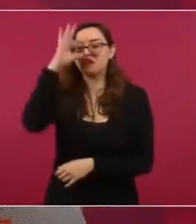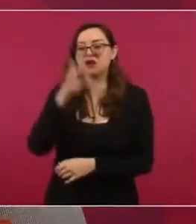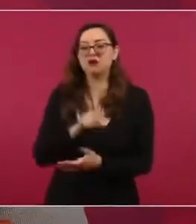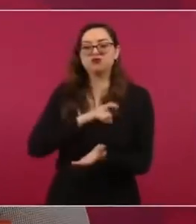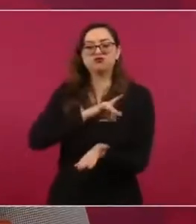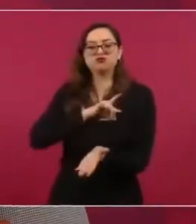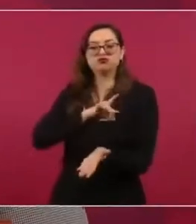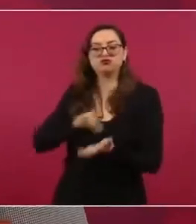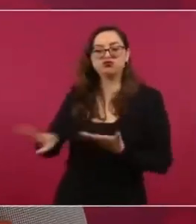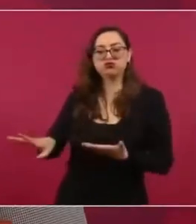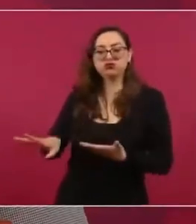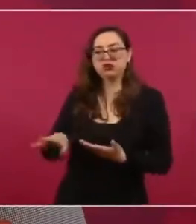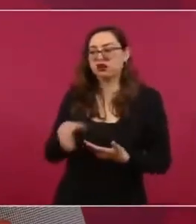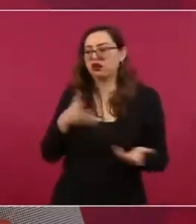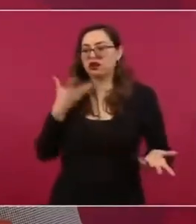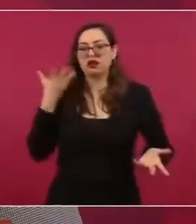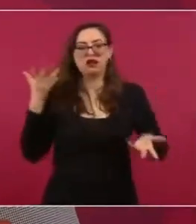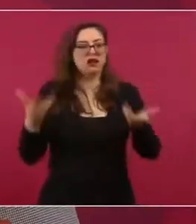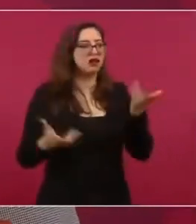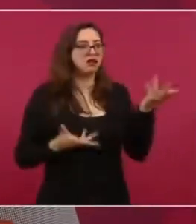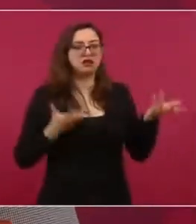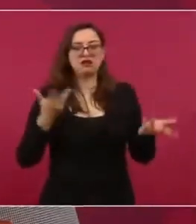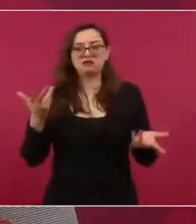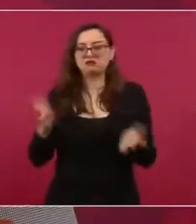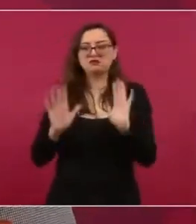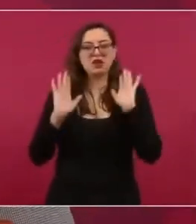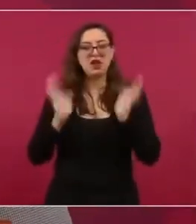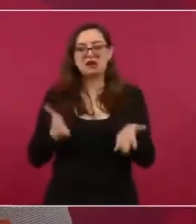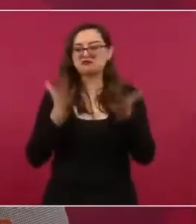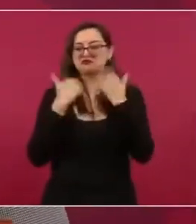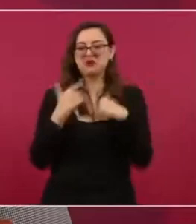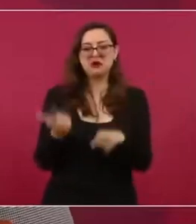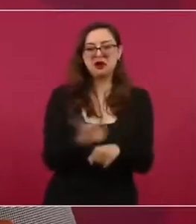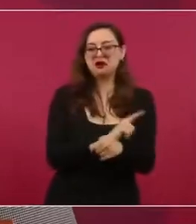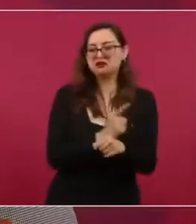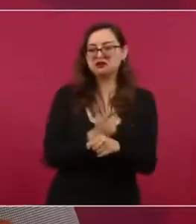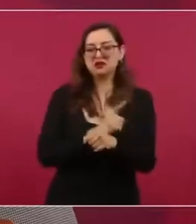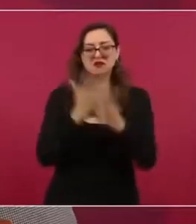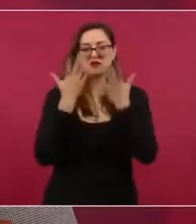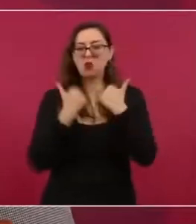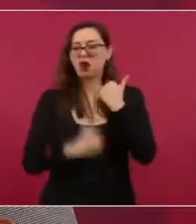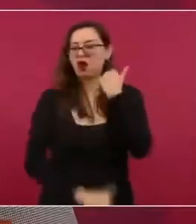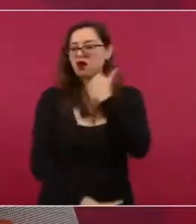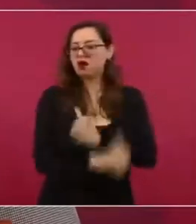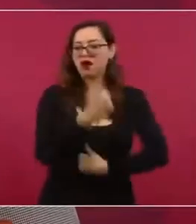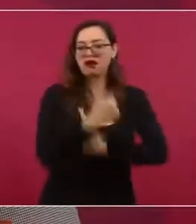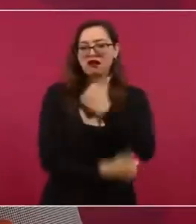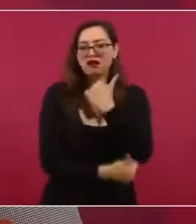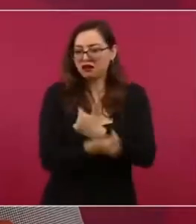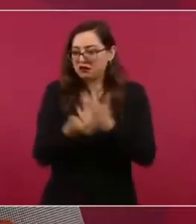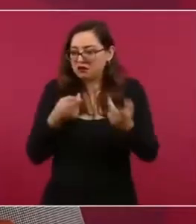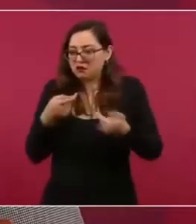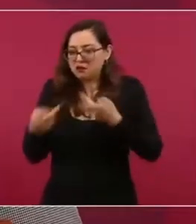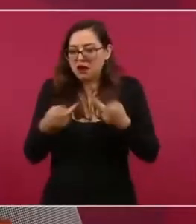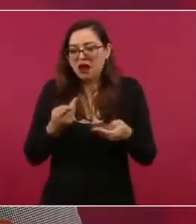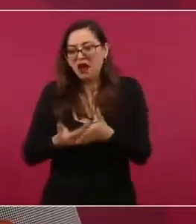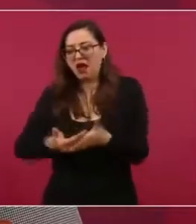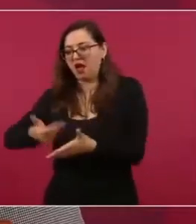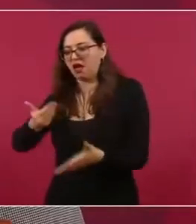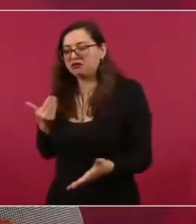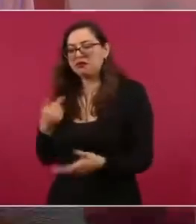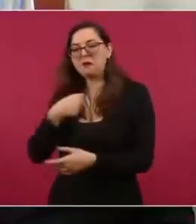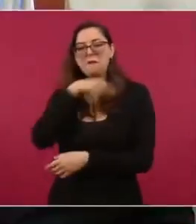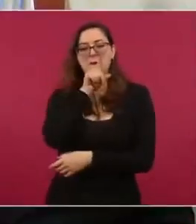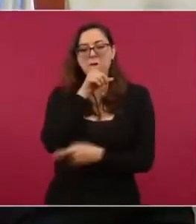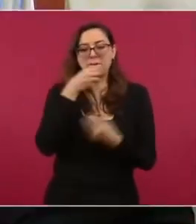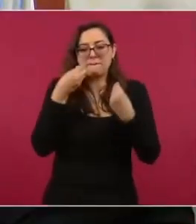les cobran. ¿Y qué pasa? Pues se quedan sin una carrera, sin una aspiración o con una preparación académica